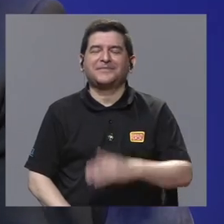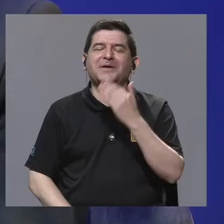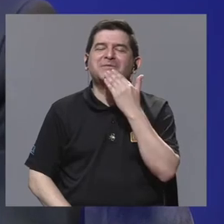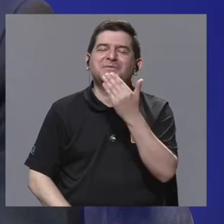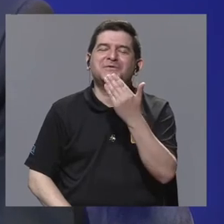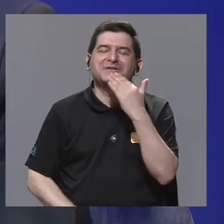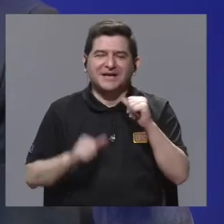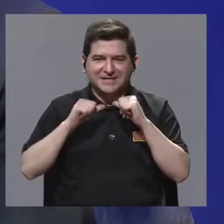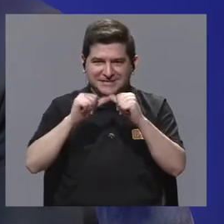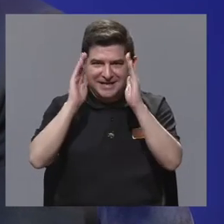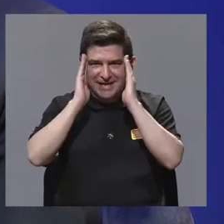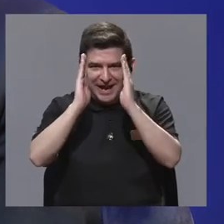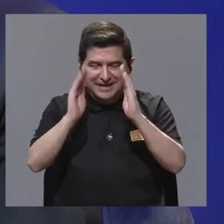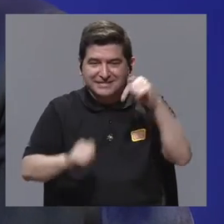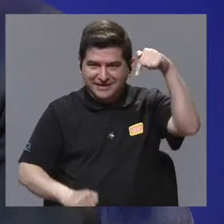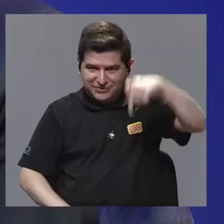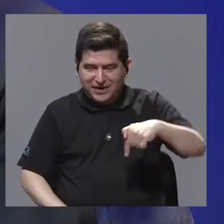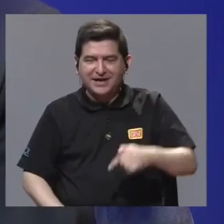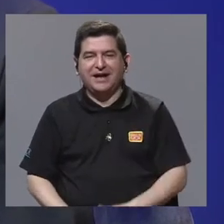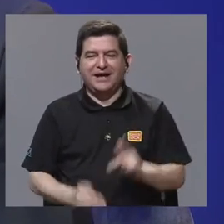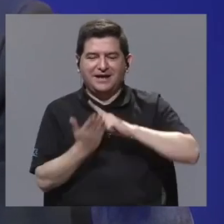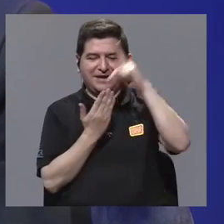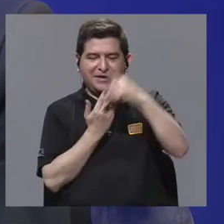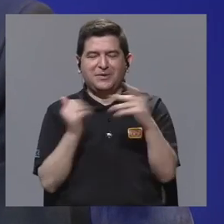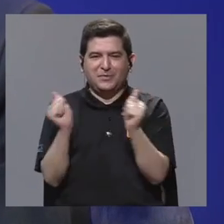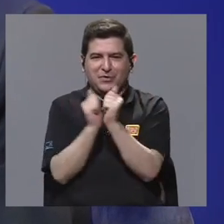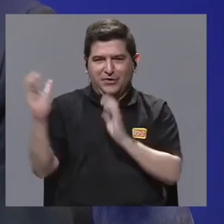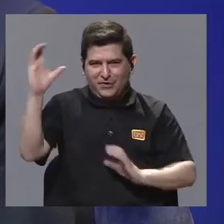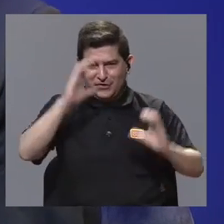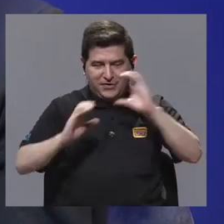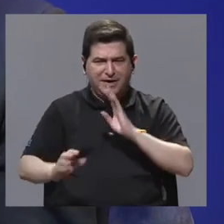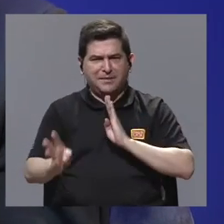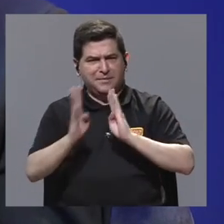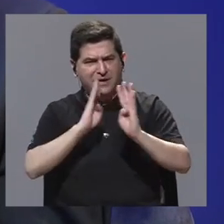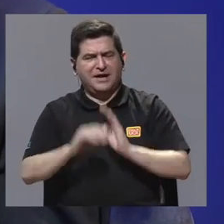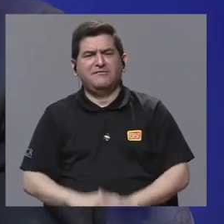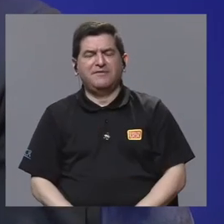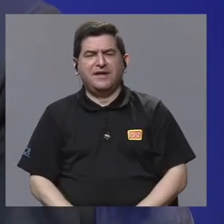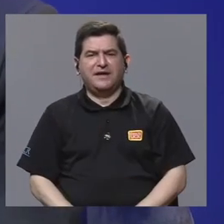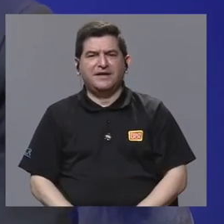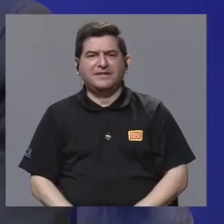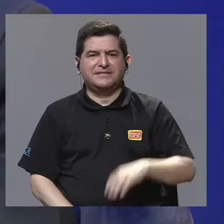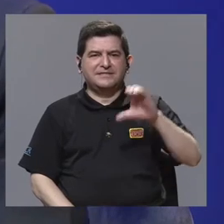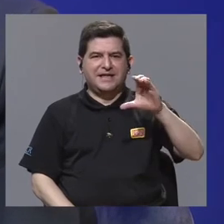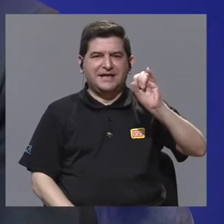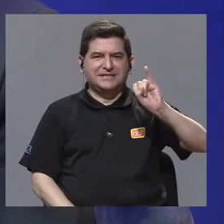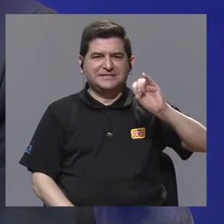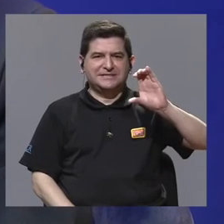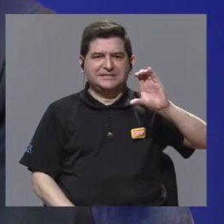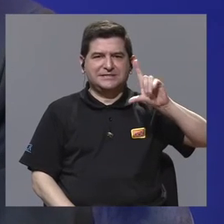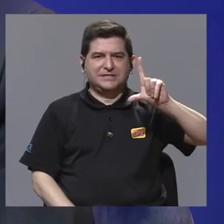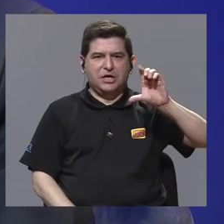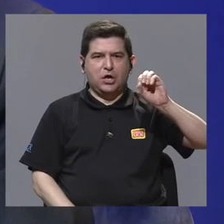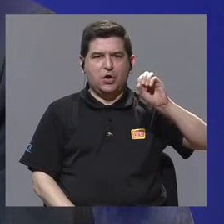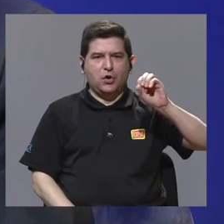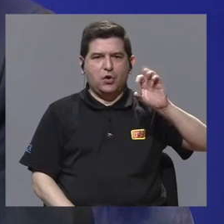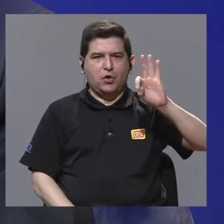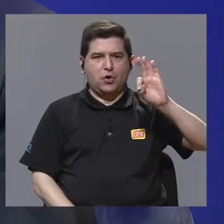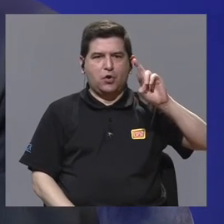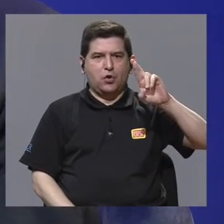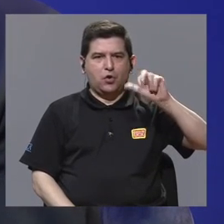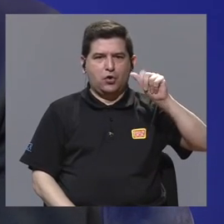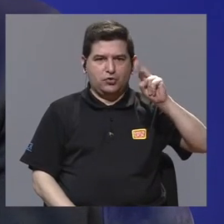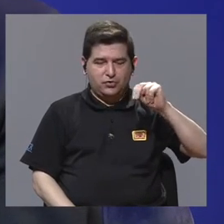Agradecemos que continúen con nosotros aquí en Conciencia. Estamos hablando sobre el ciclotrón en Costa Rica con los